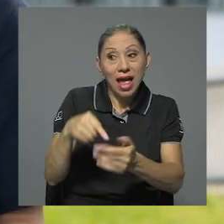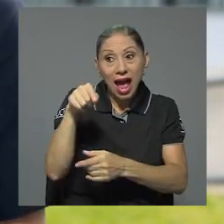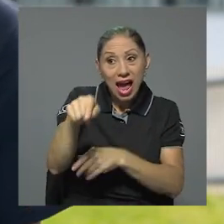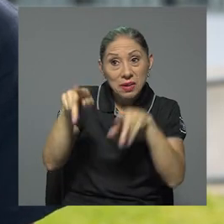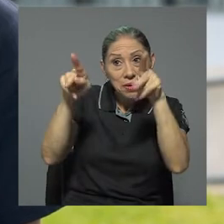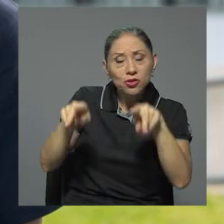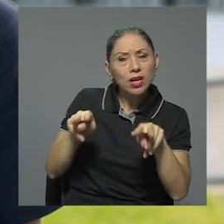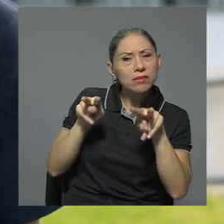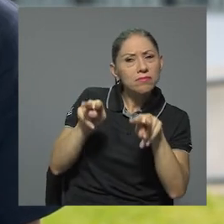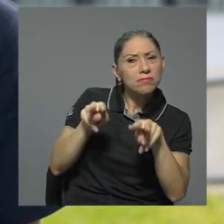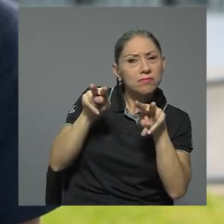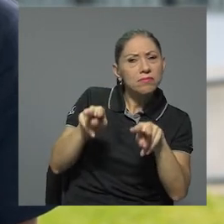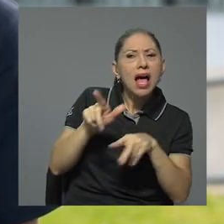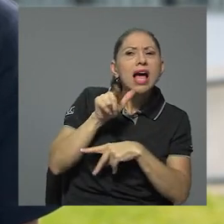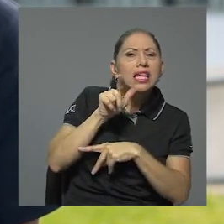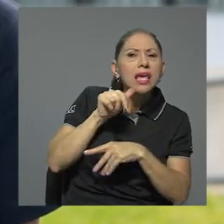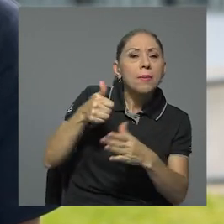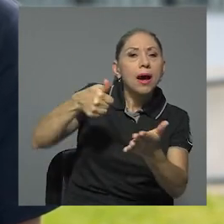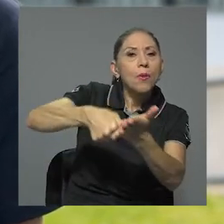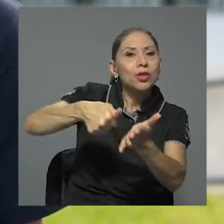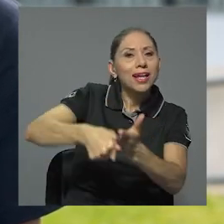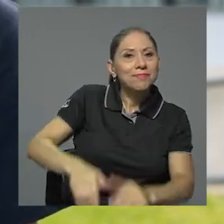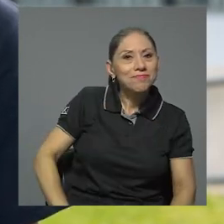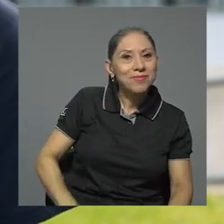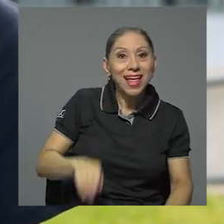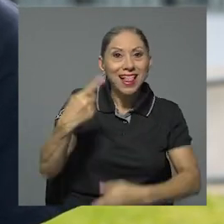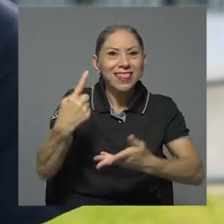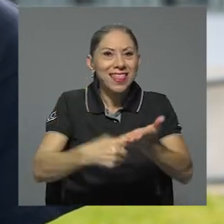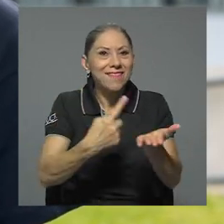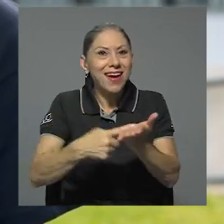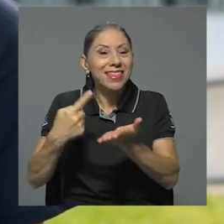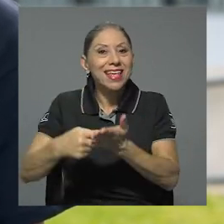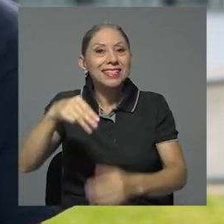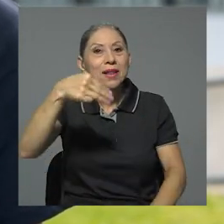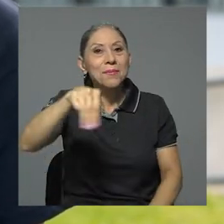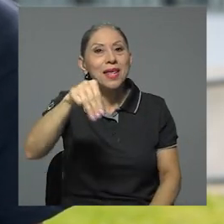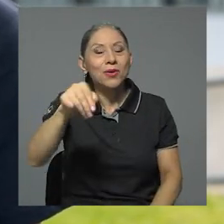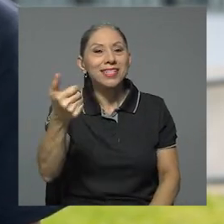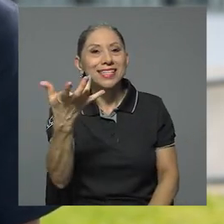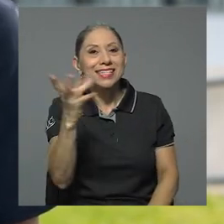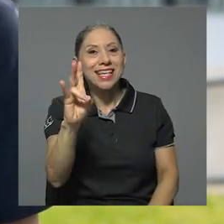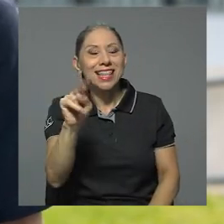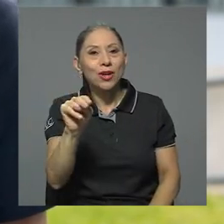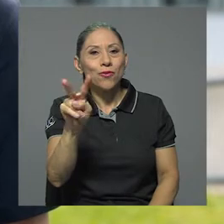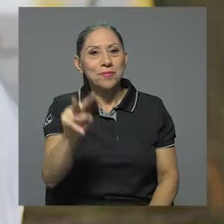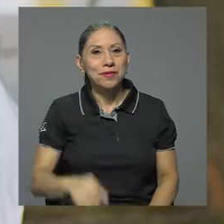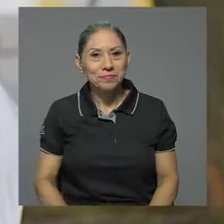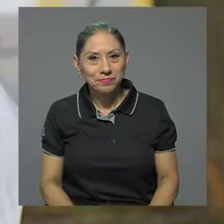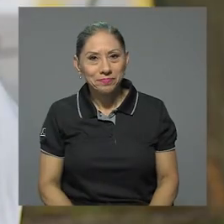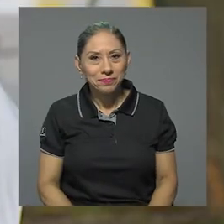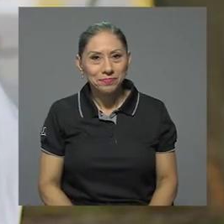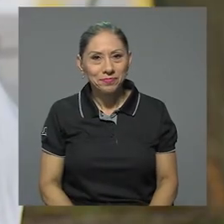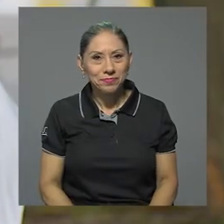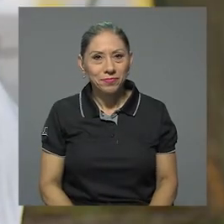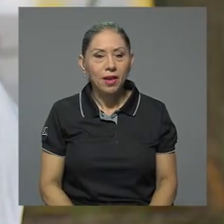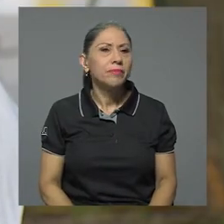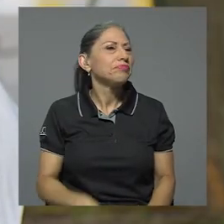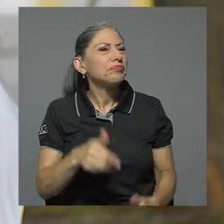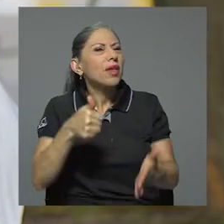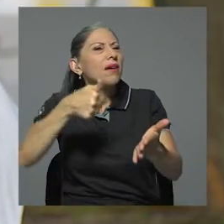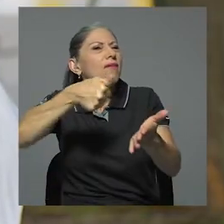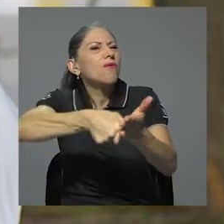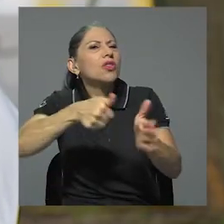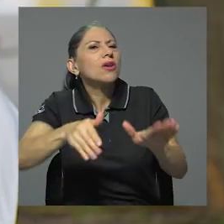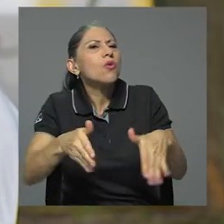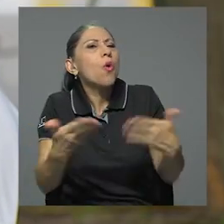sacan cuáles candidaturas van a votar, que se va a realizar el miércoles 17 de noviembre. ¿Cómo se va a votar